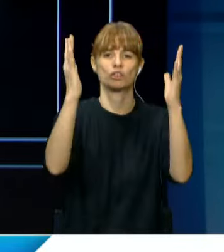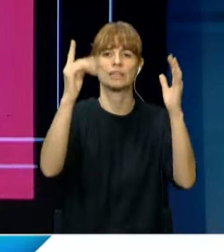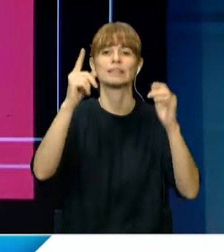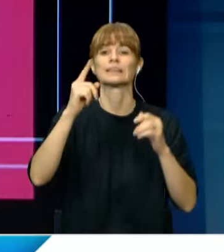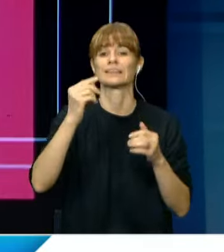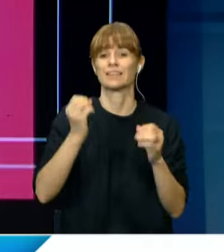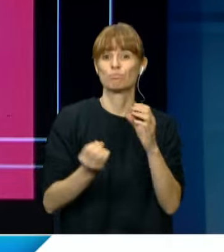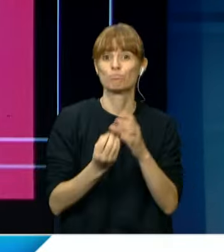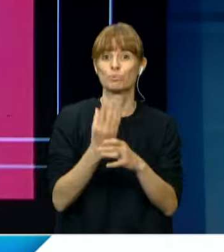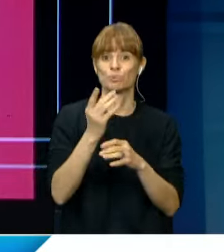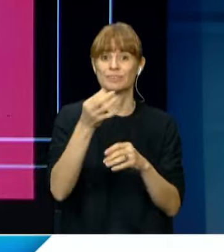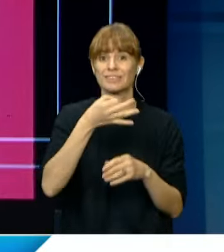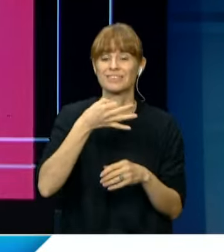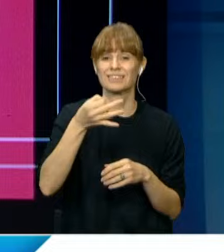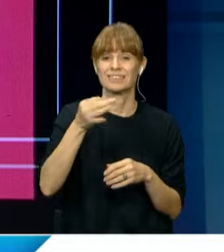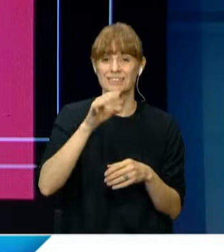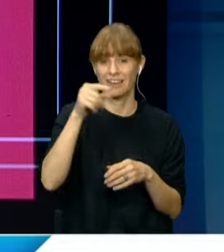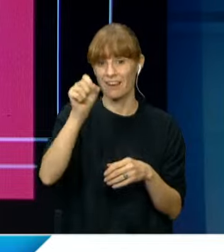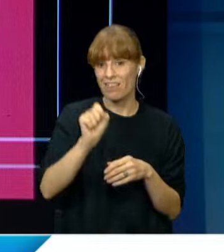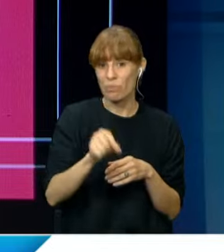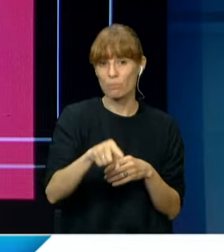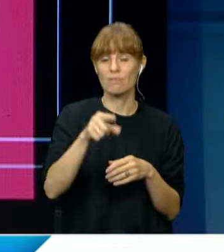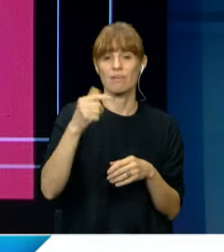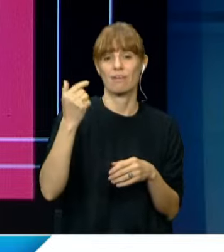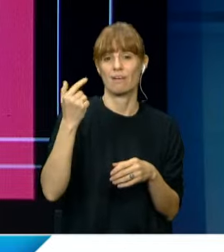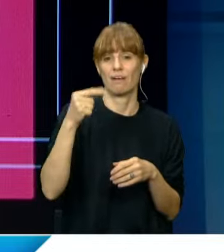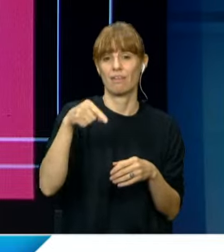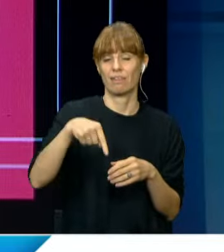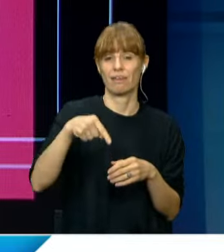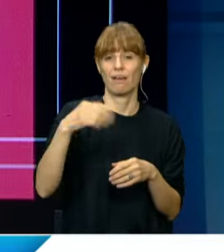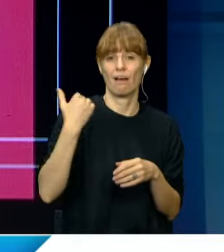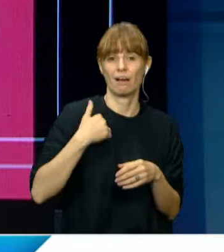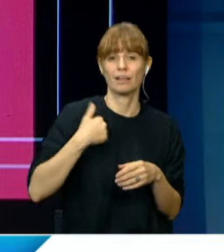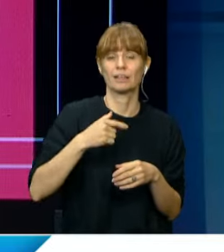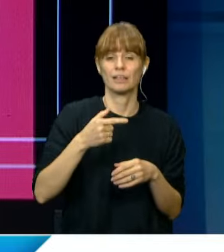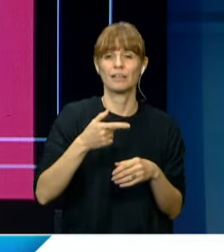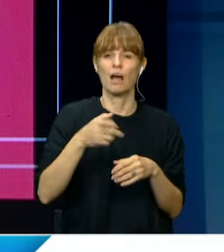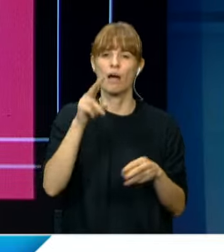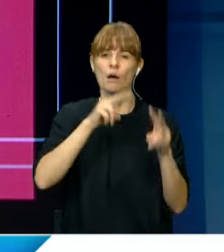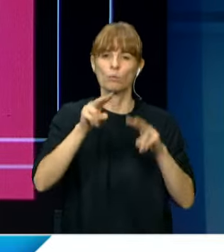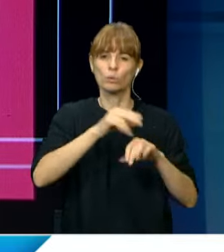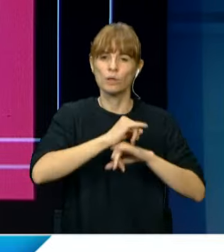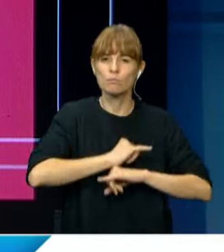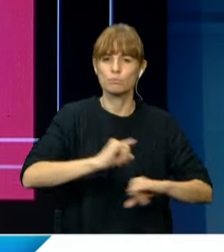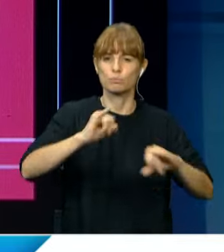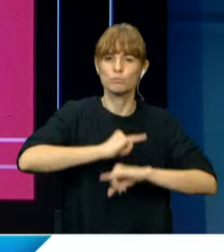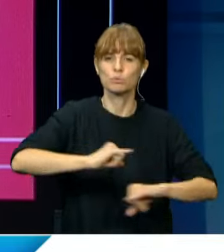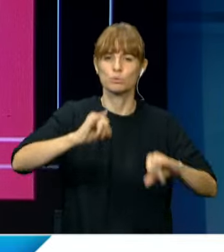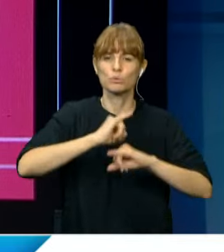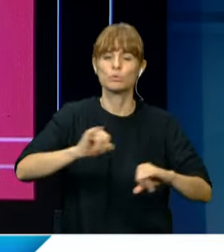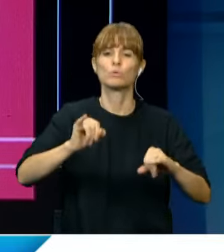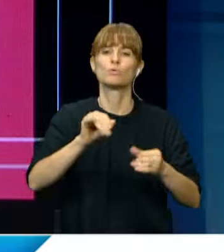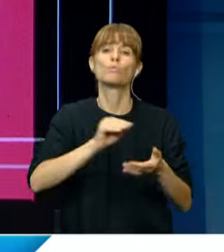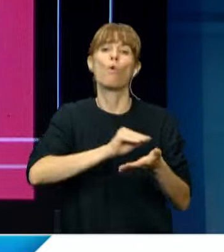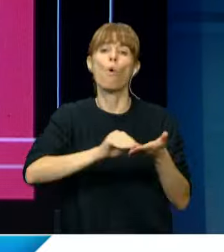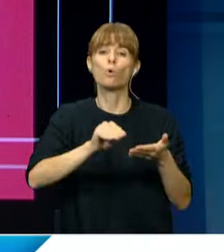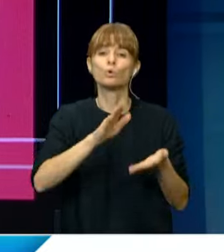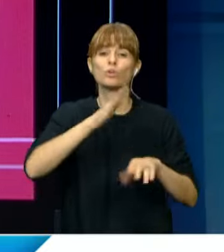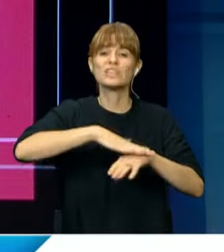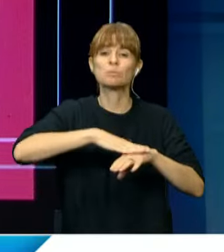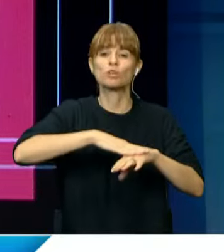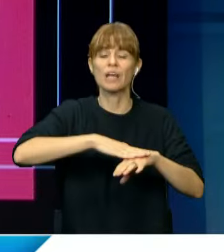han establecido una alianza estratégica con el objetivo de promover el uso responsable de los recursos